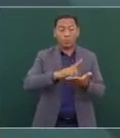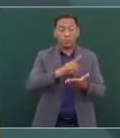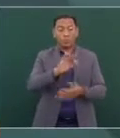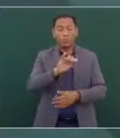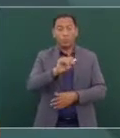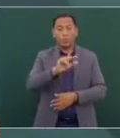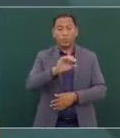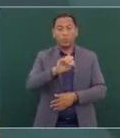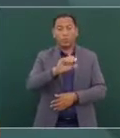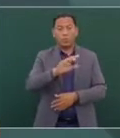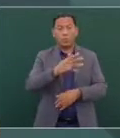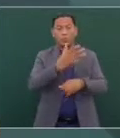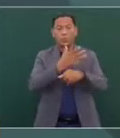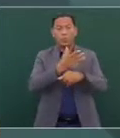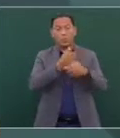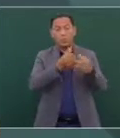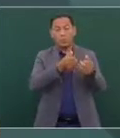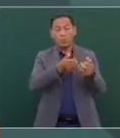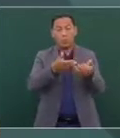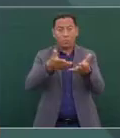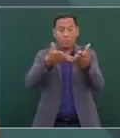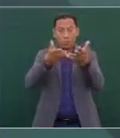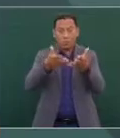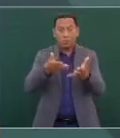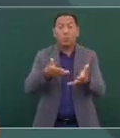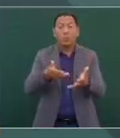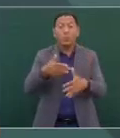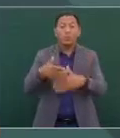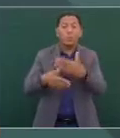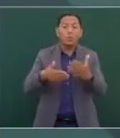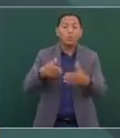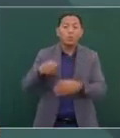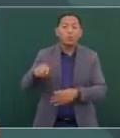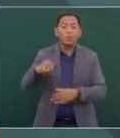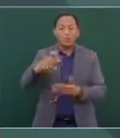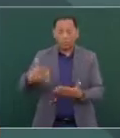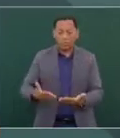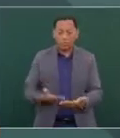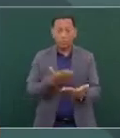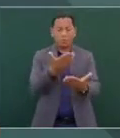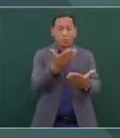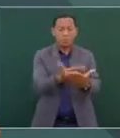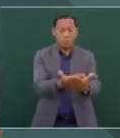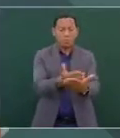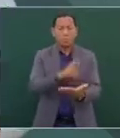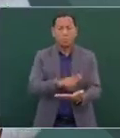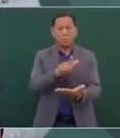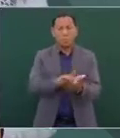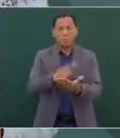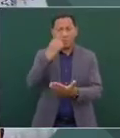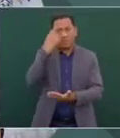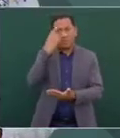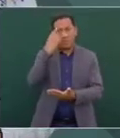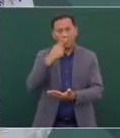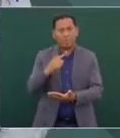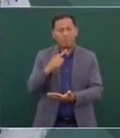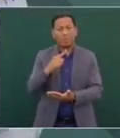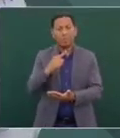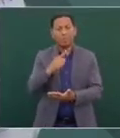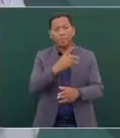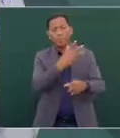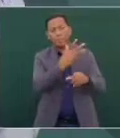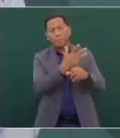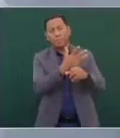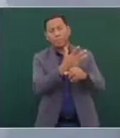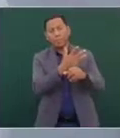del fentanilo a Estados Unidos, iban a presentar una iniciativa para que las fuerzas armadas de Estados